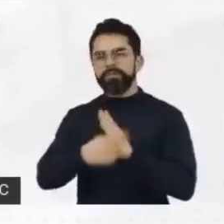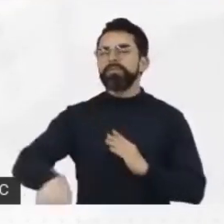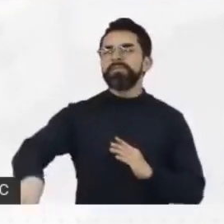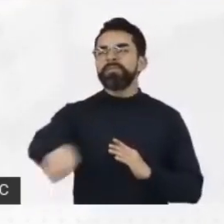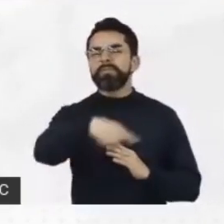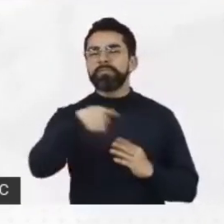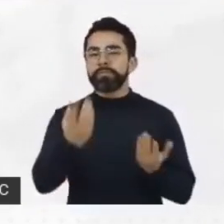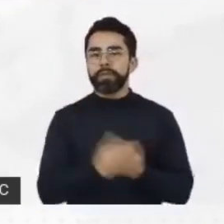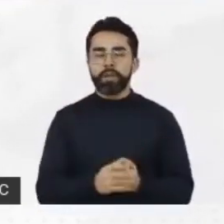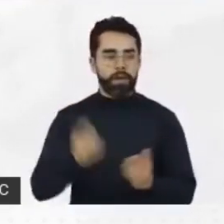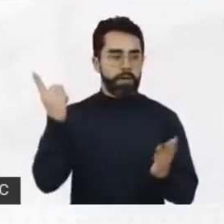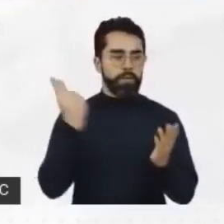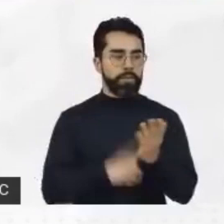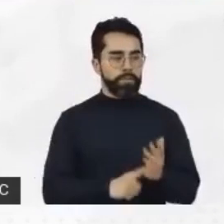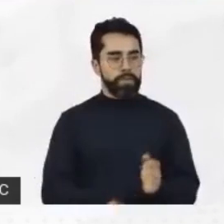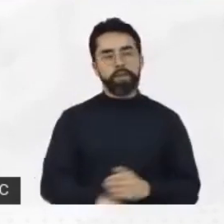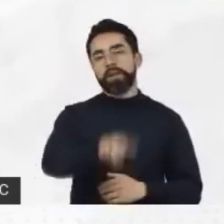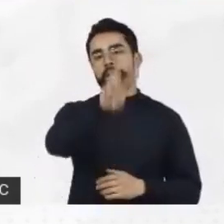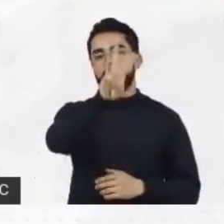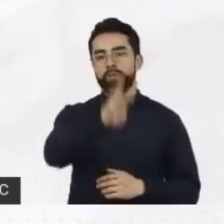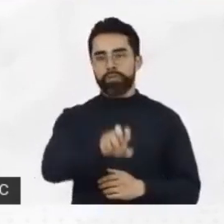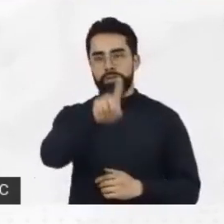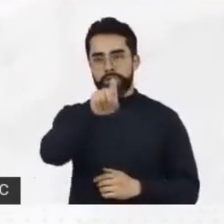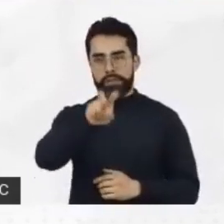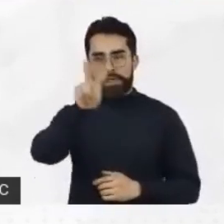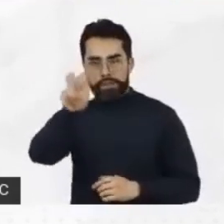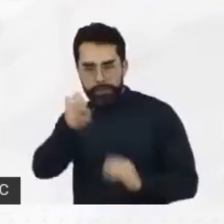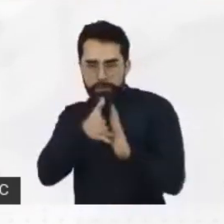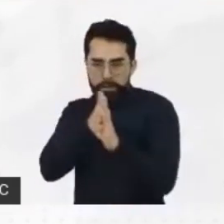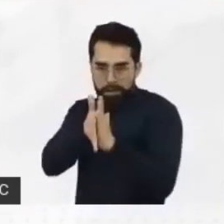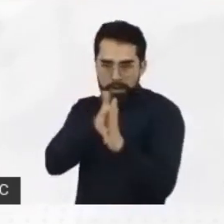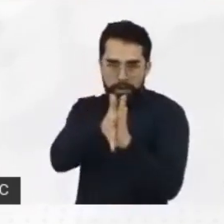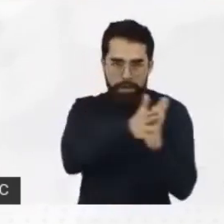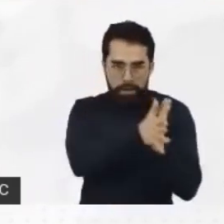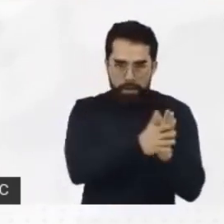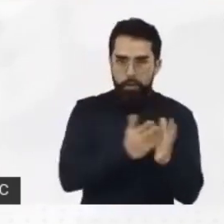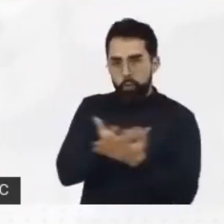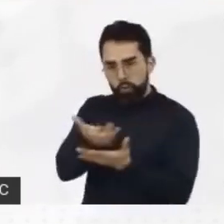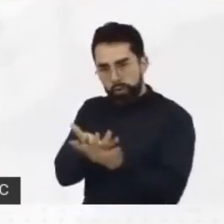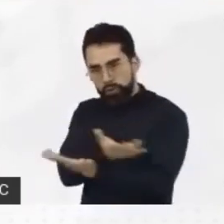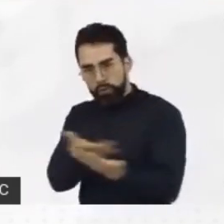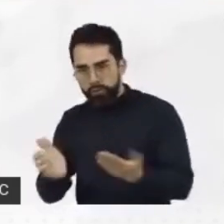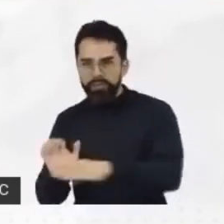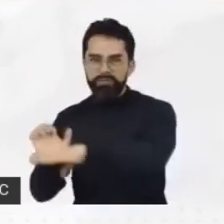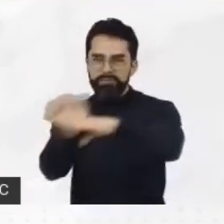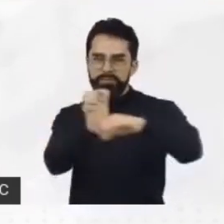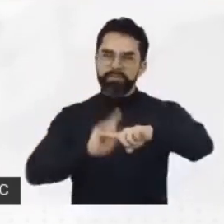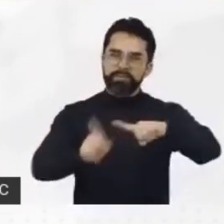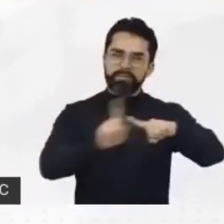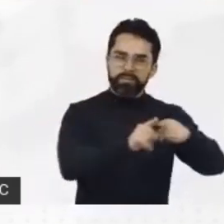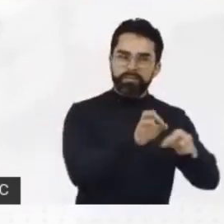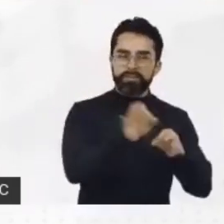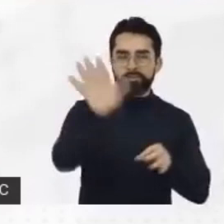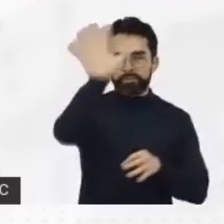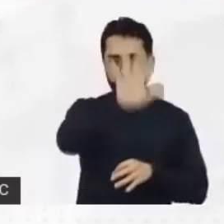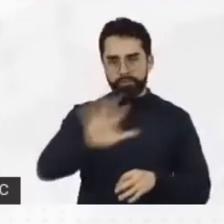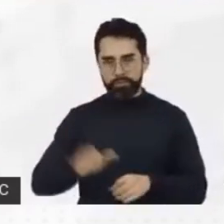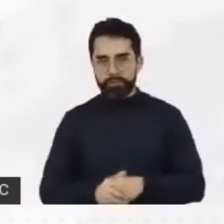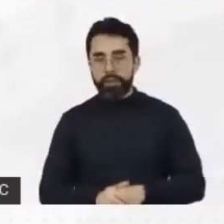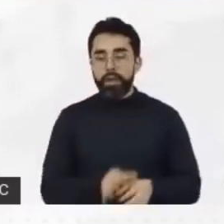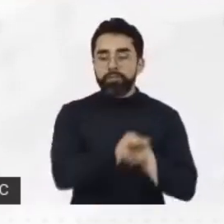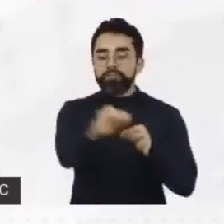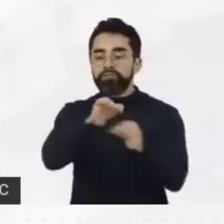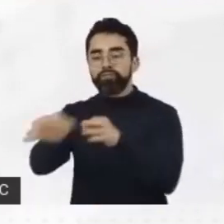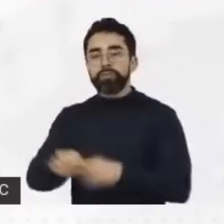1.867 asesorías a diferentes entidades públicas del orden territorial, a 170 municipios